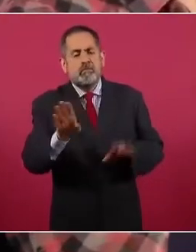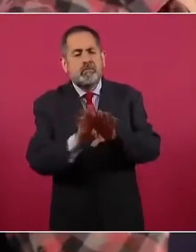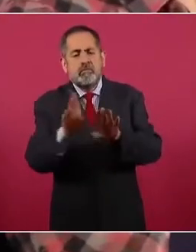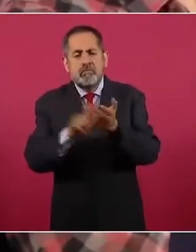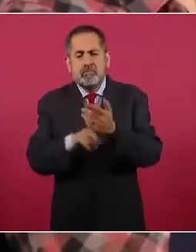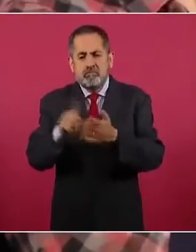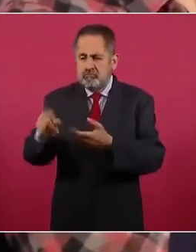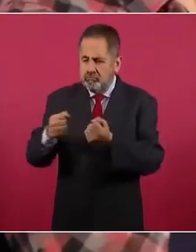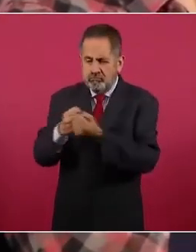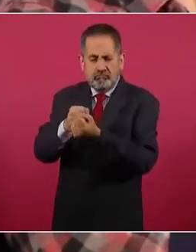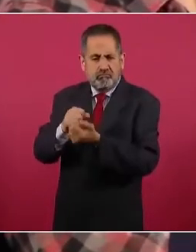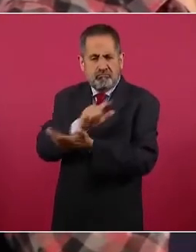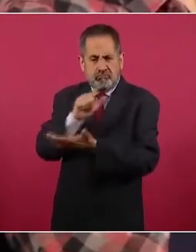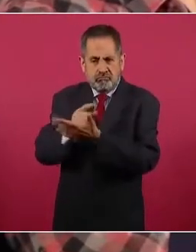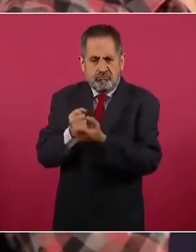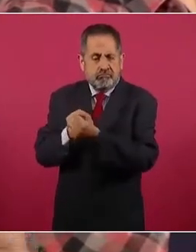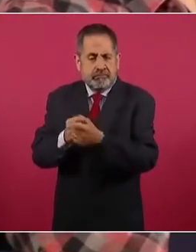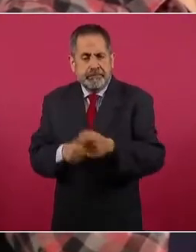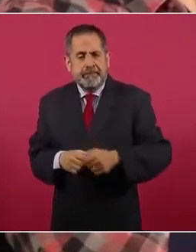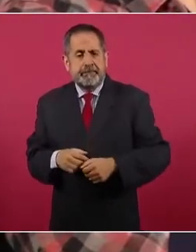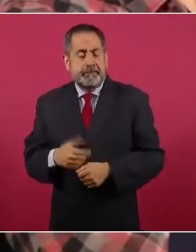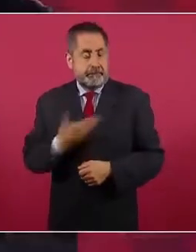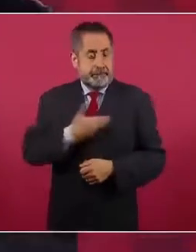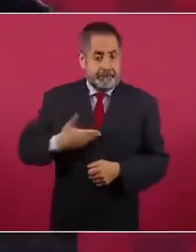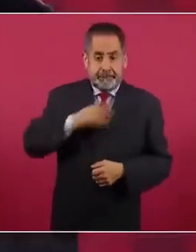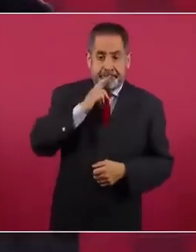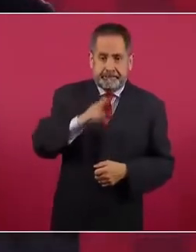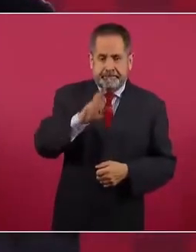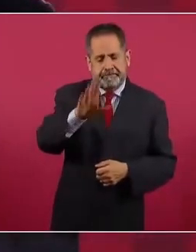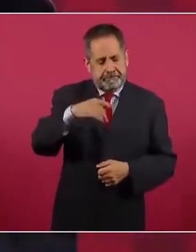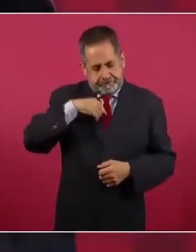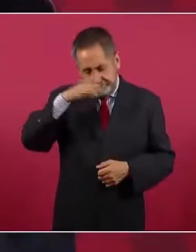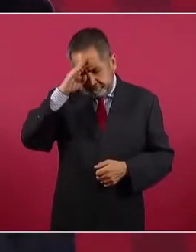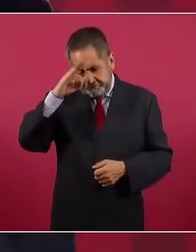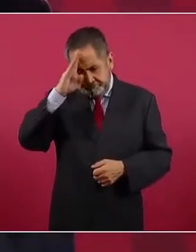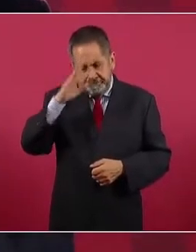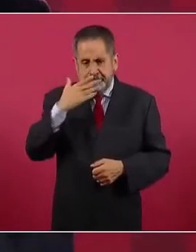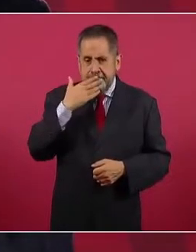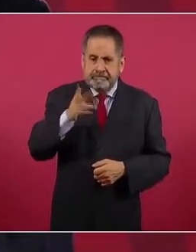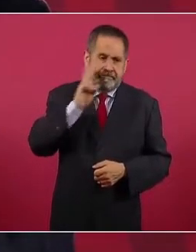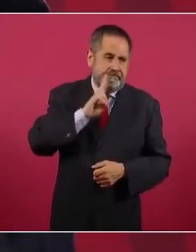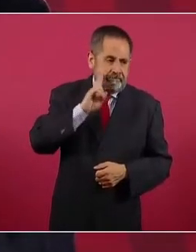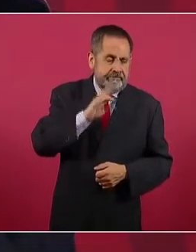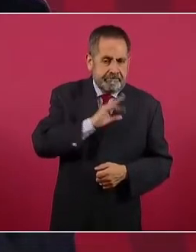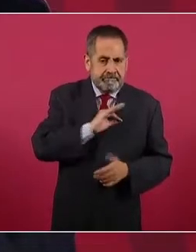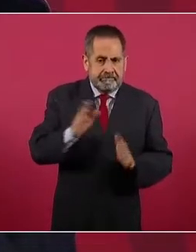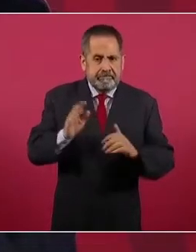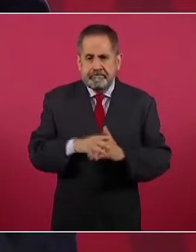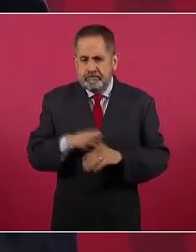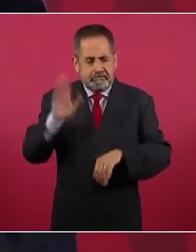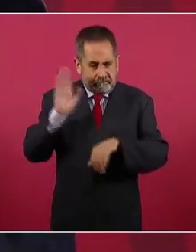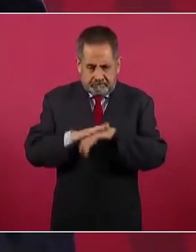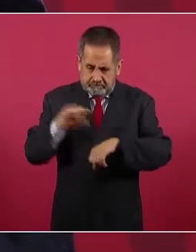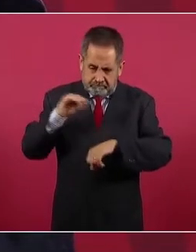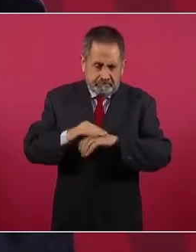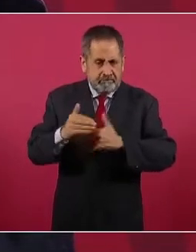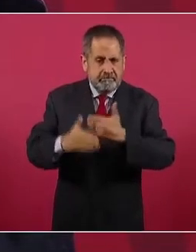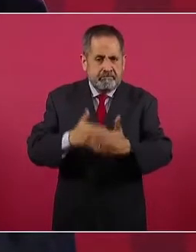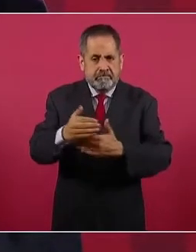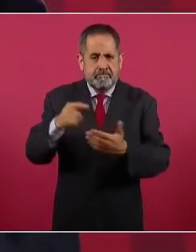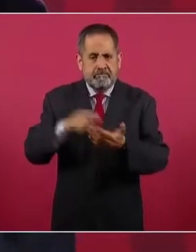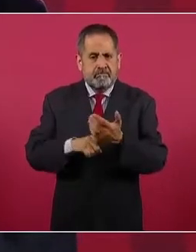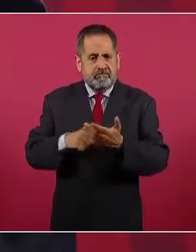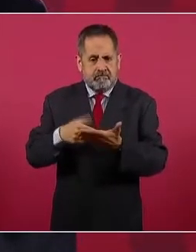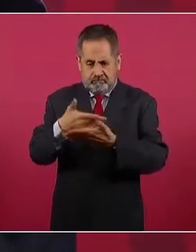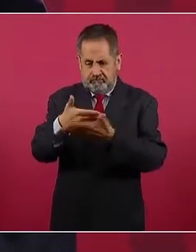las Fuerzas Armadas en las calles? Hay que prolongar más el